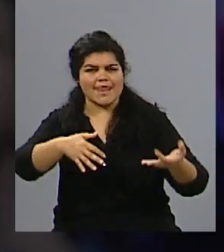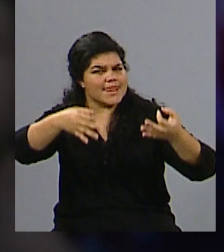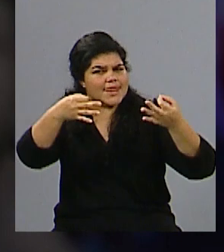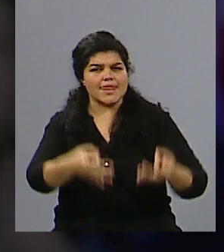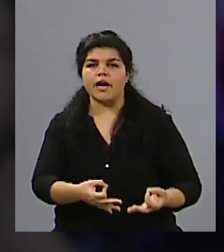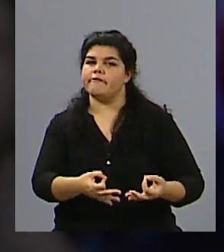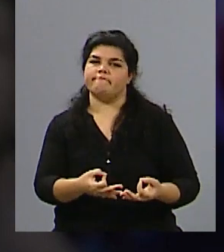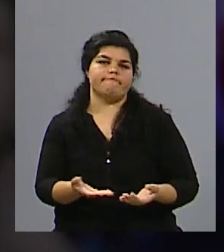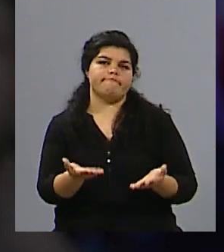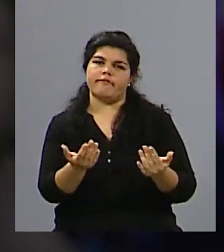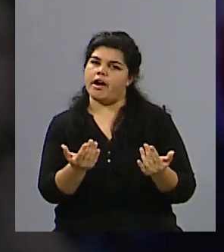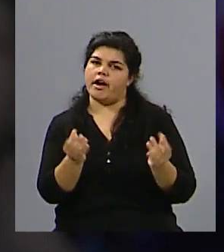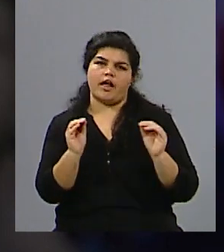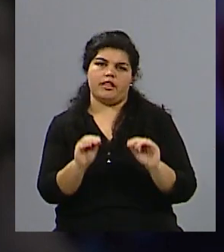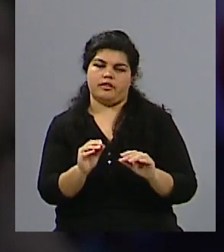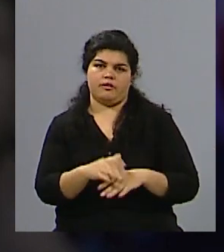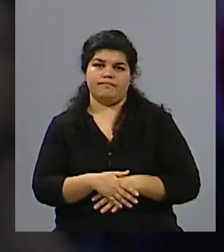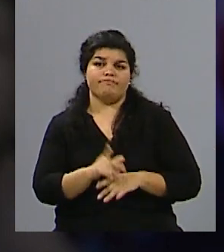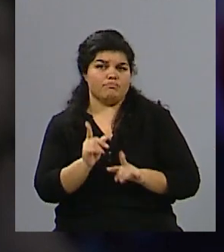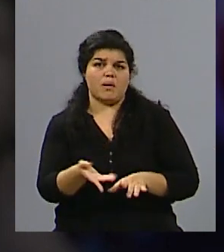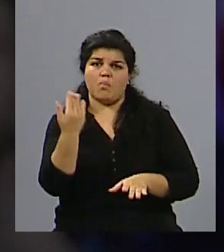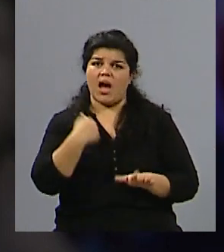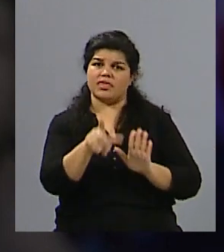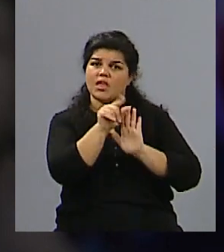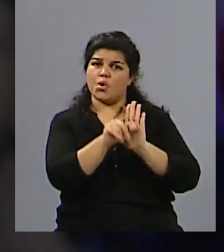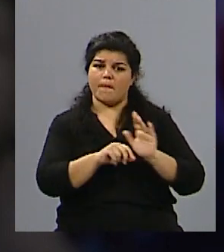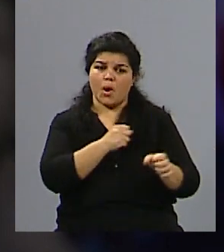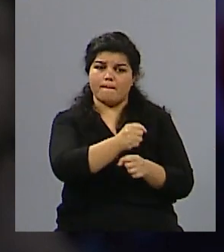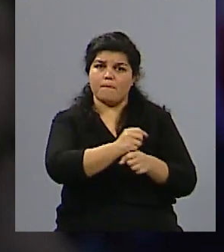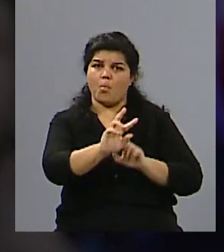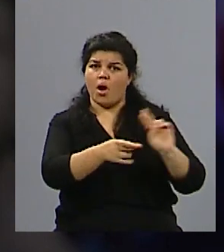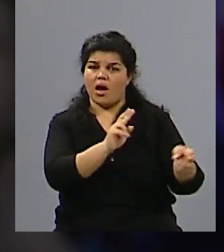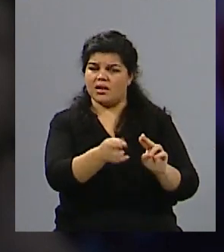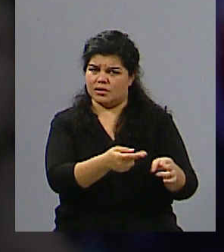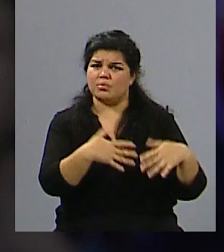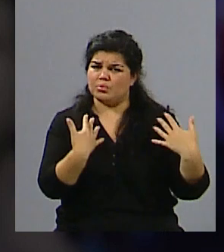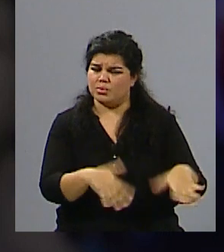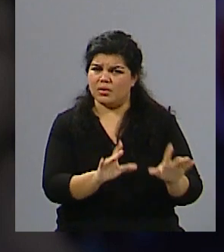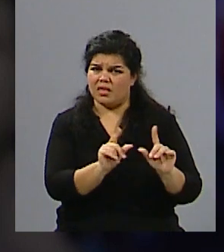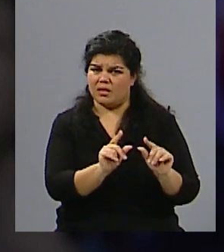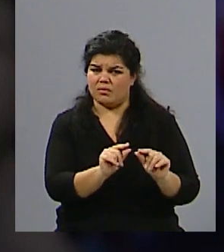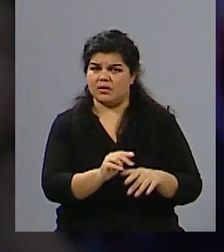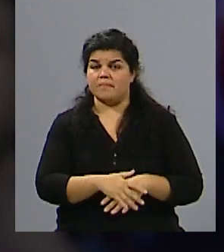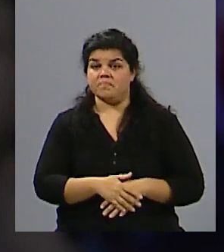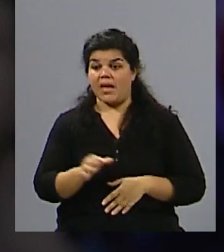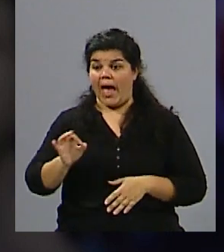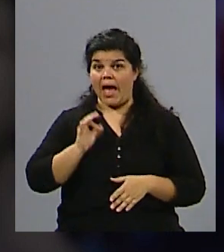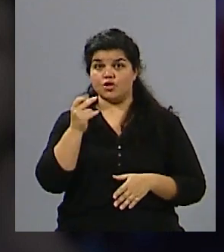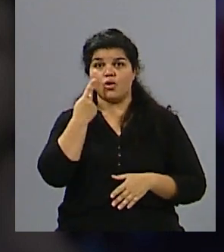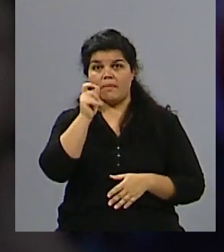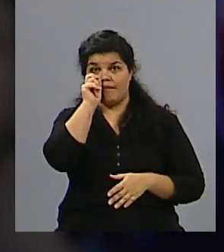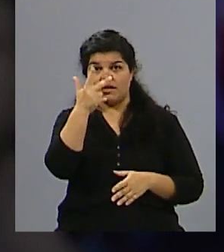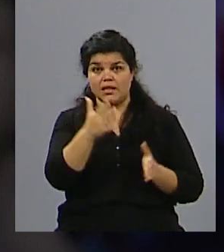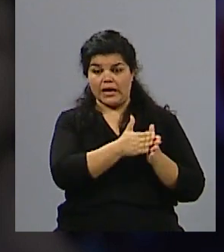escalofriante que marcabas recién. Aquí en Mendoza, en lo que va del año, ya murieron cuatro mujeres víctimas de femicidio.